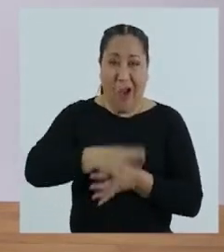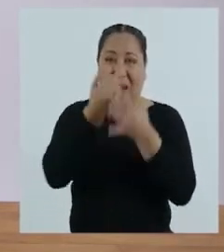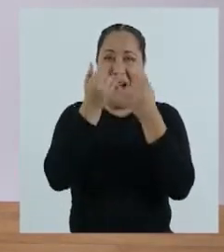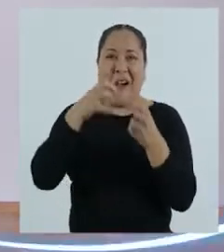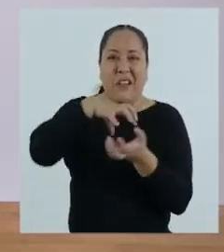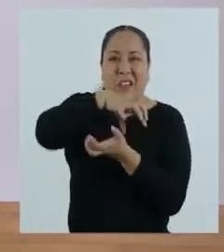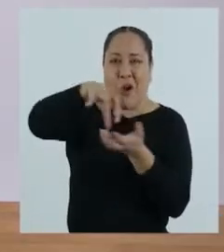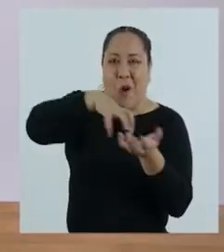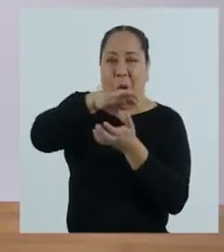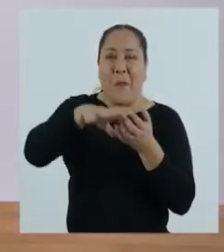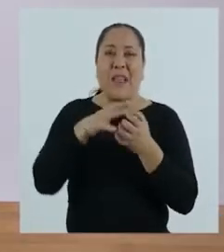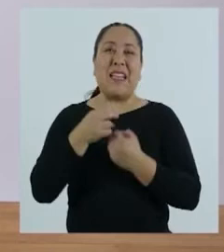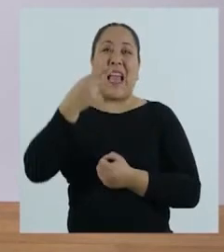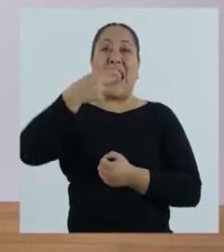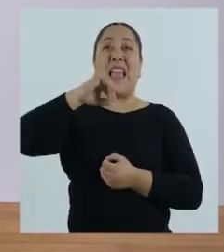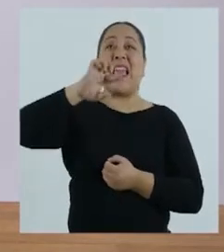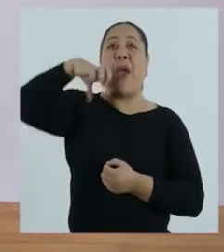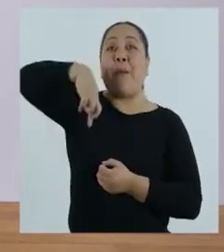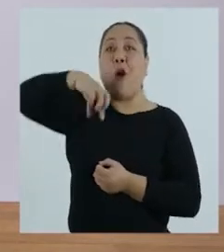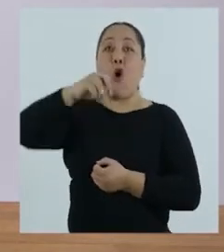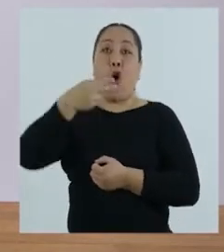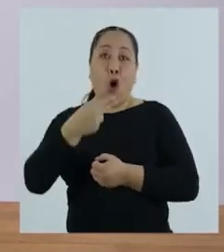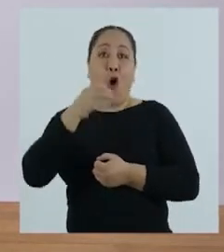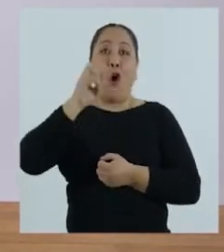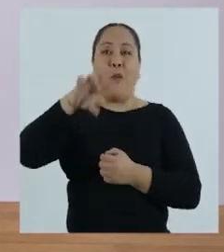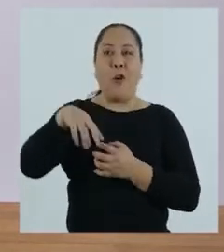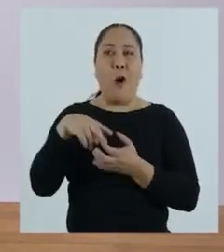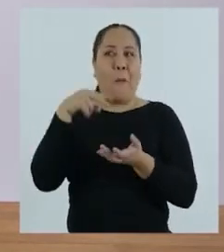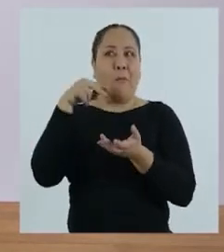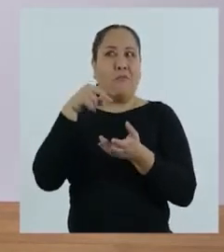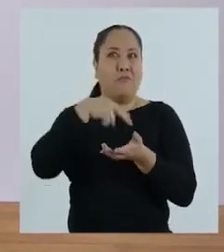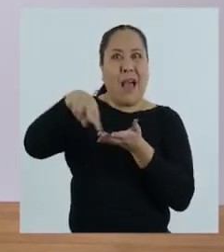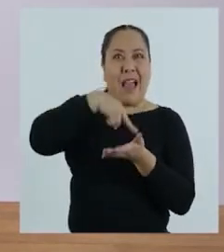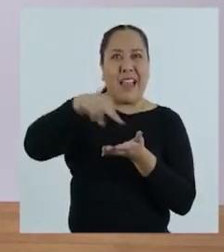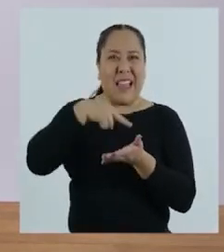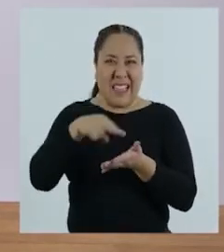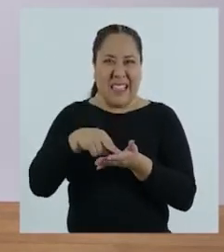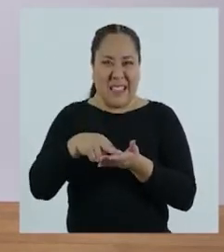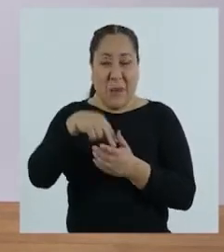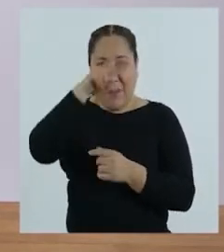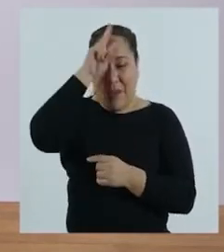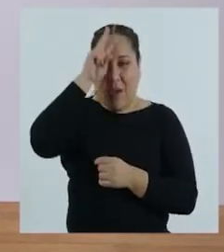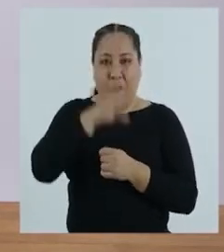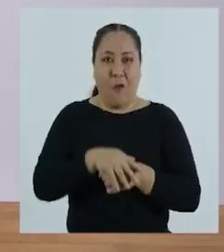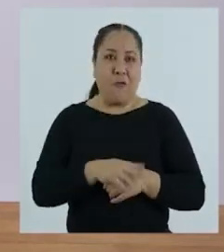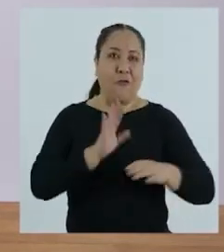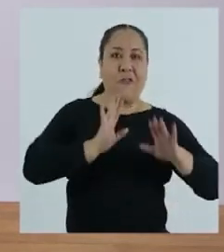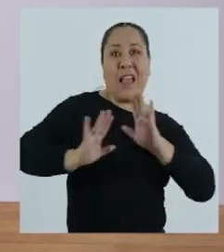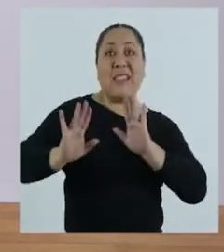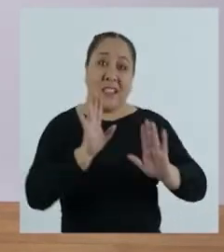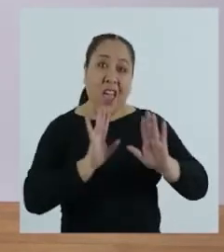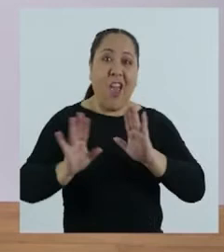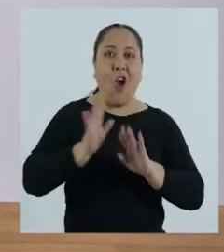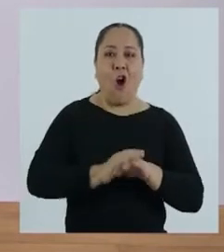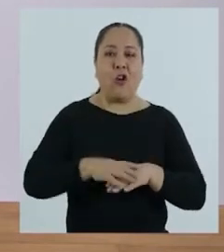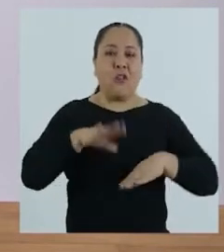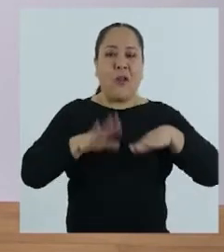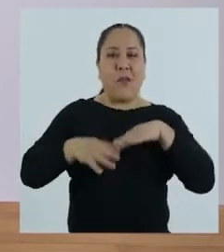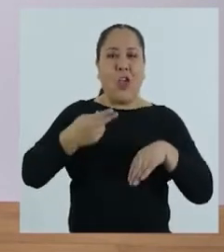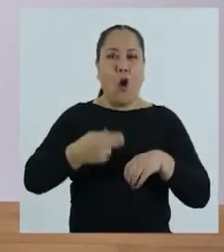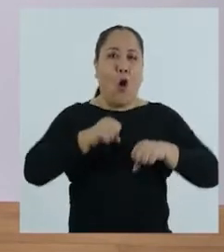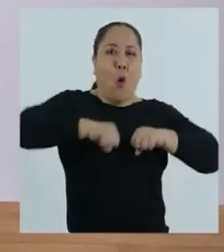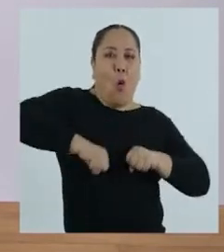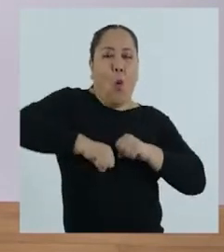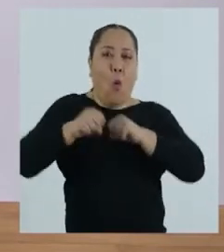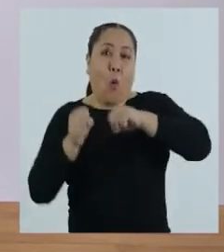vamos a fusionar algunos pasos de hip hop con pasos de nuestras danzas peruanas. Como el festejo, el zapateo de guaylas, la pandilla selvática,